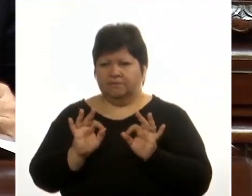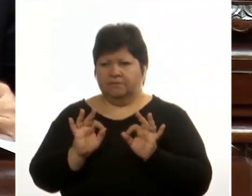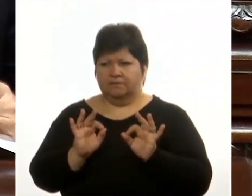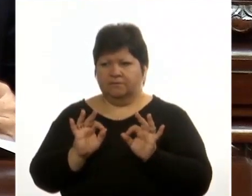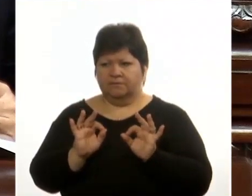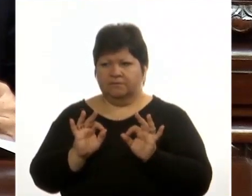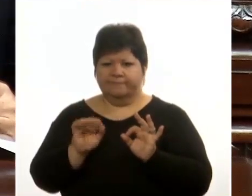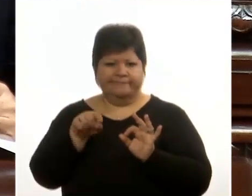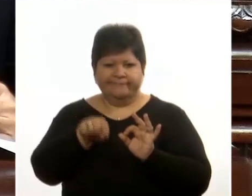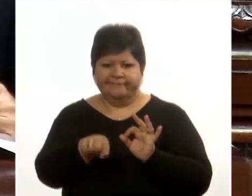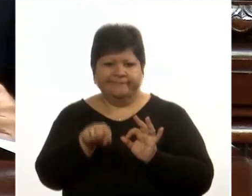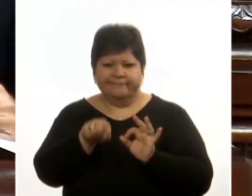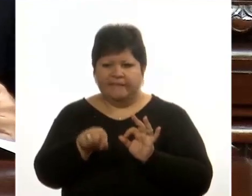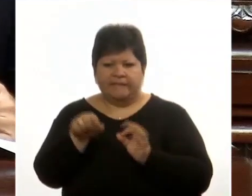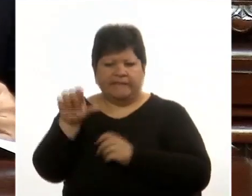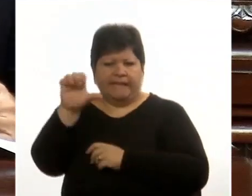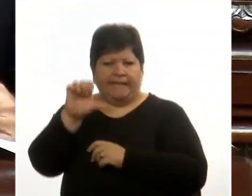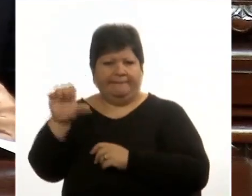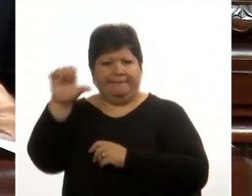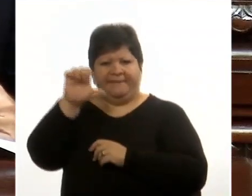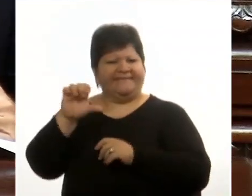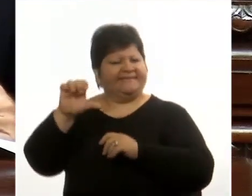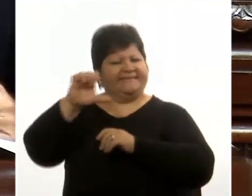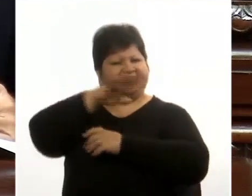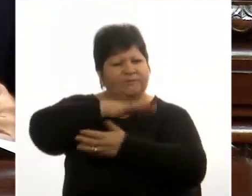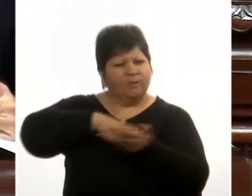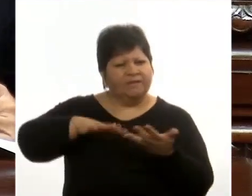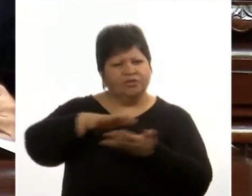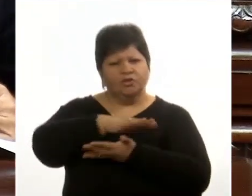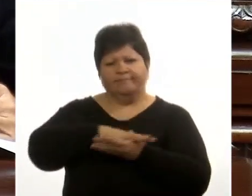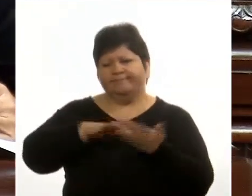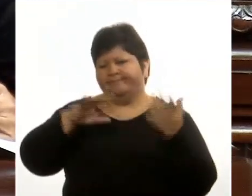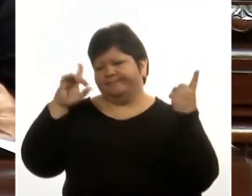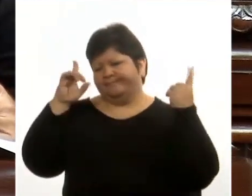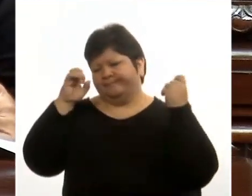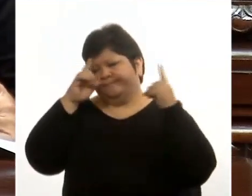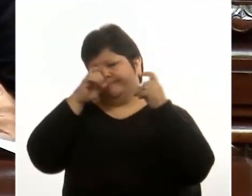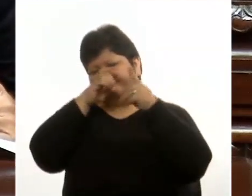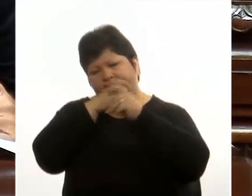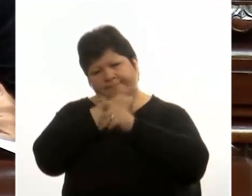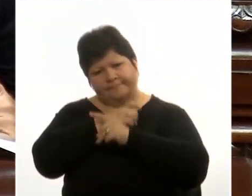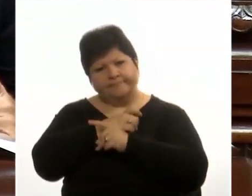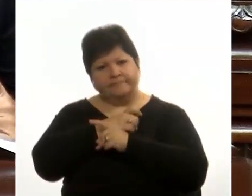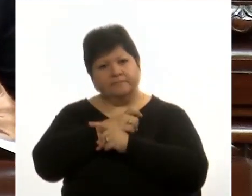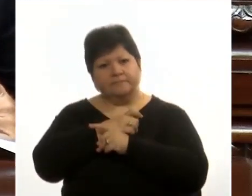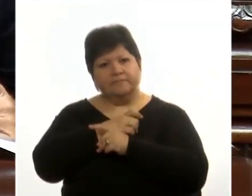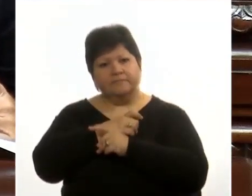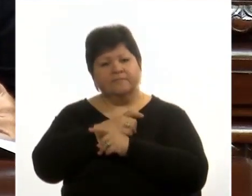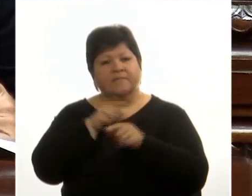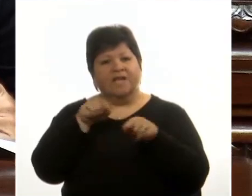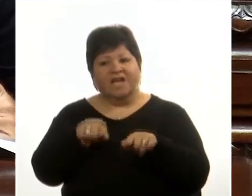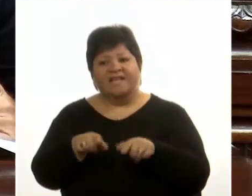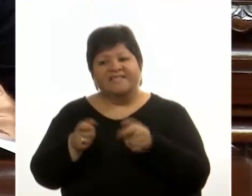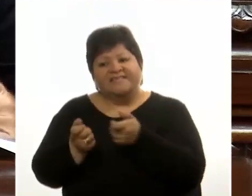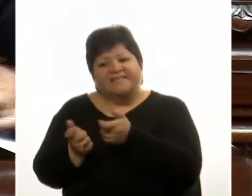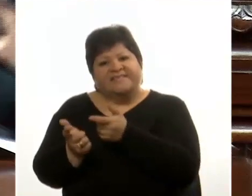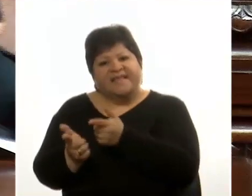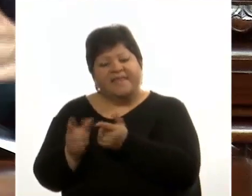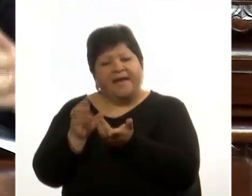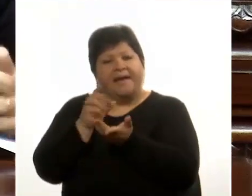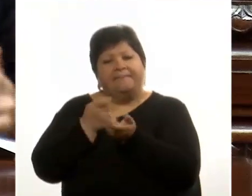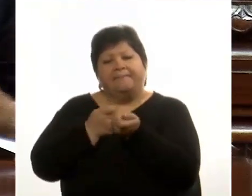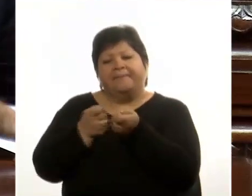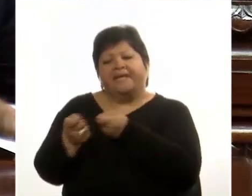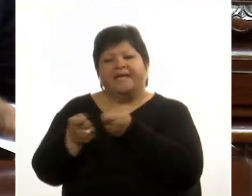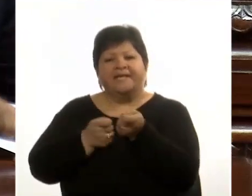Esta es una empresa que está en una situación muy complicada y se le está dando un préstamo por